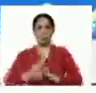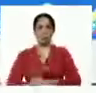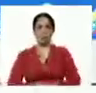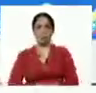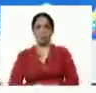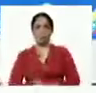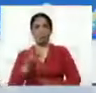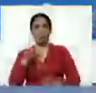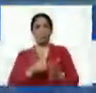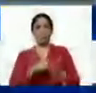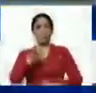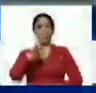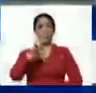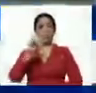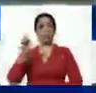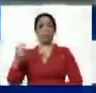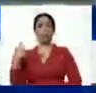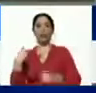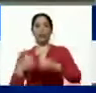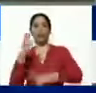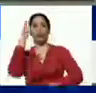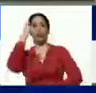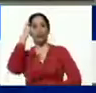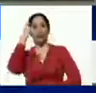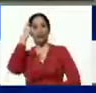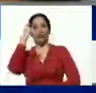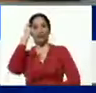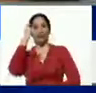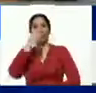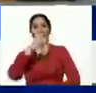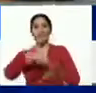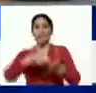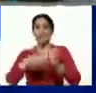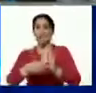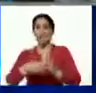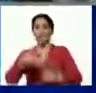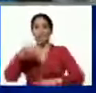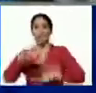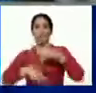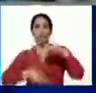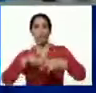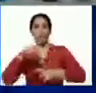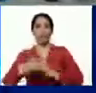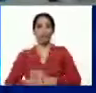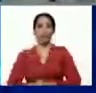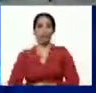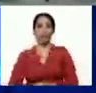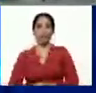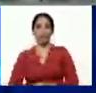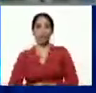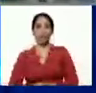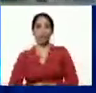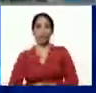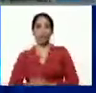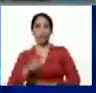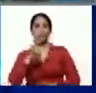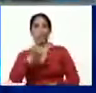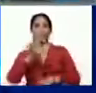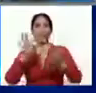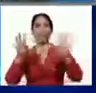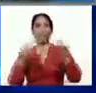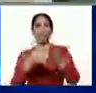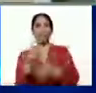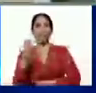1.200 por día. Quiere decir que están produciendo 39.000.